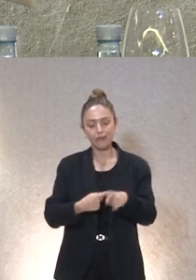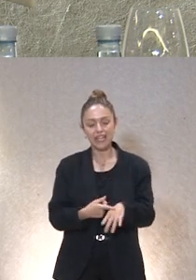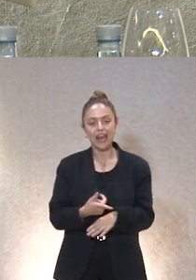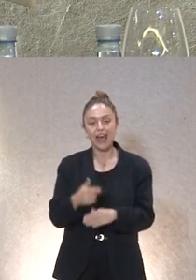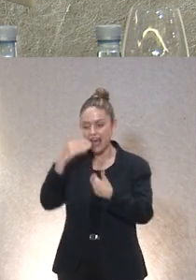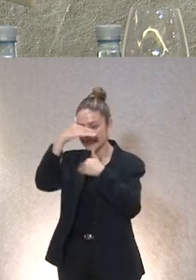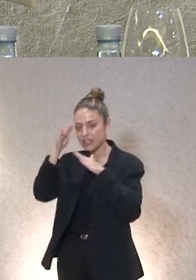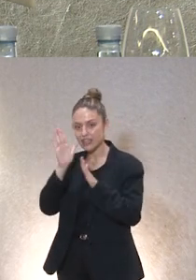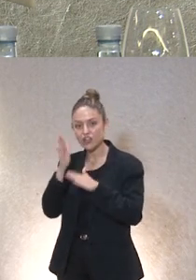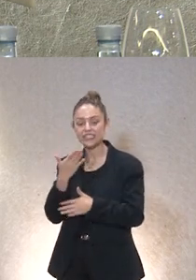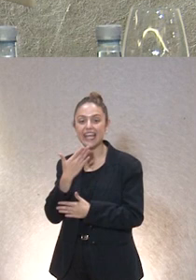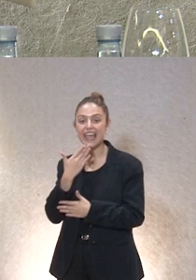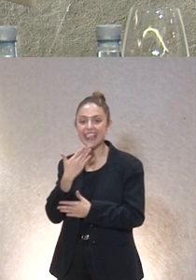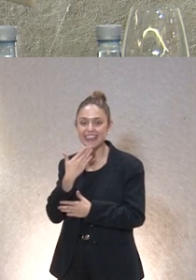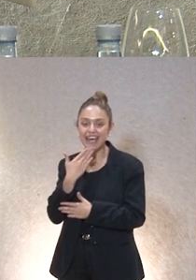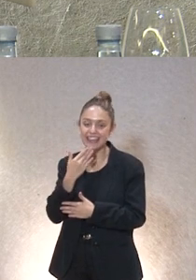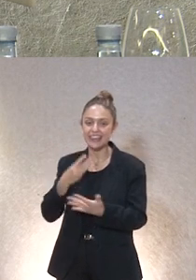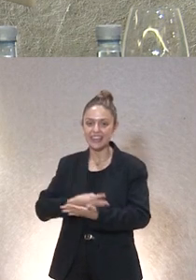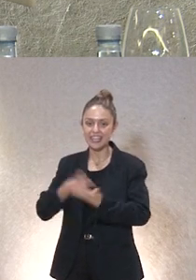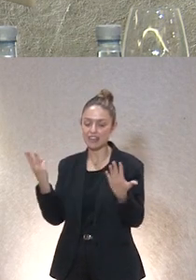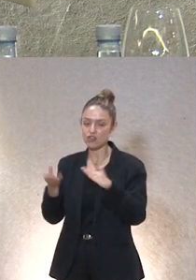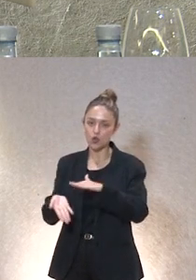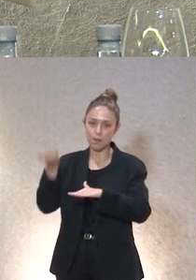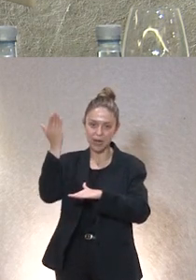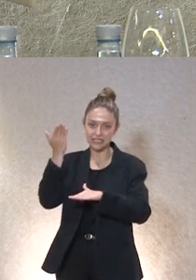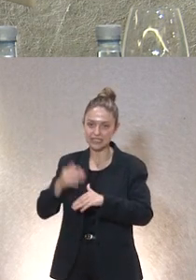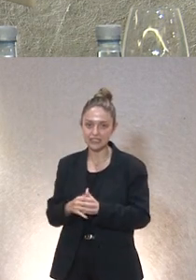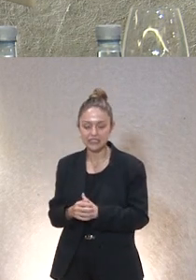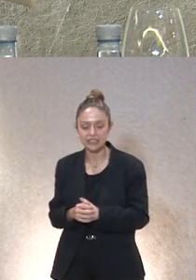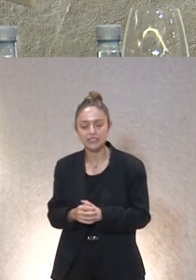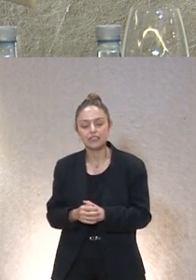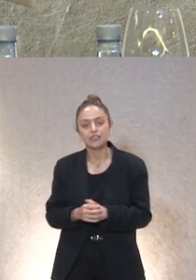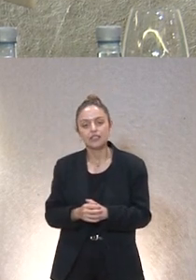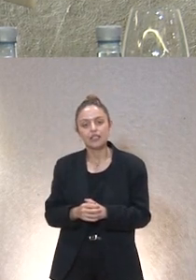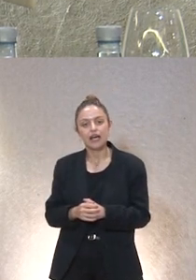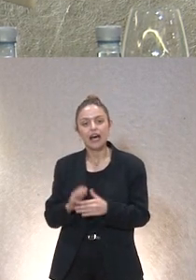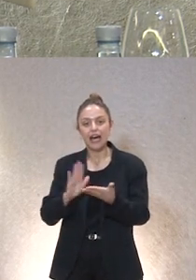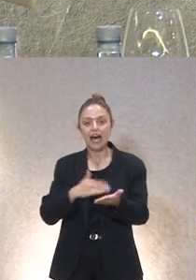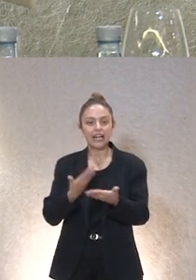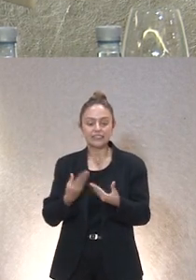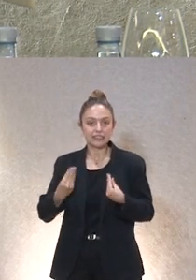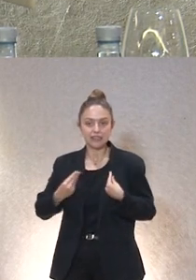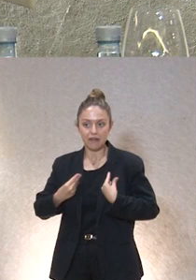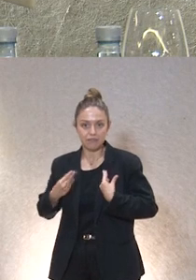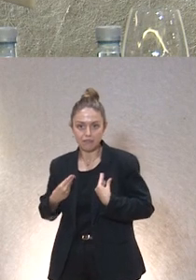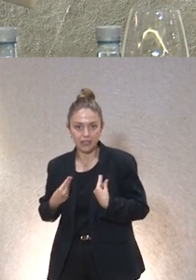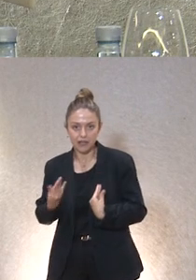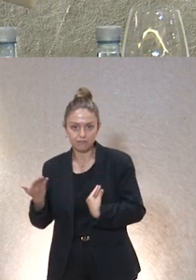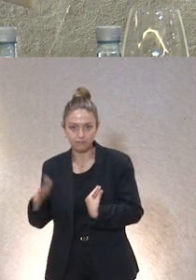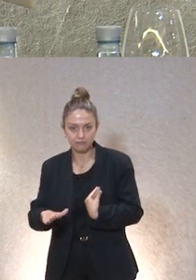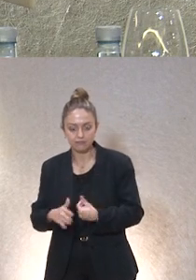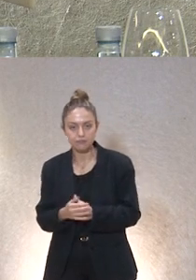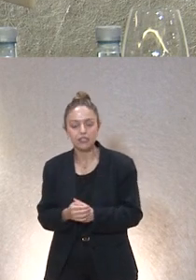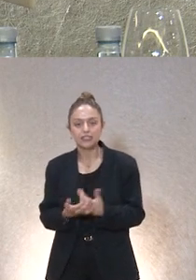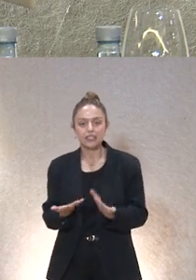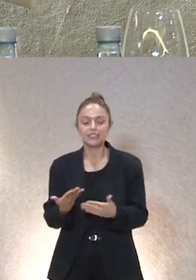personas mayores de edad siempre o sea de 18 años en adelante hasta el fin de vida o sea si no cambia la medida de